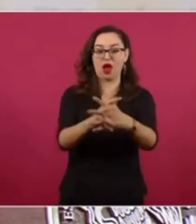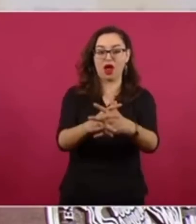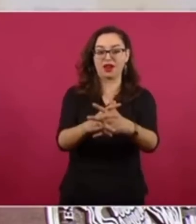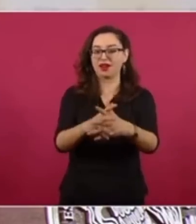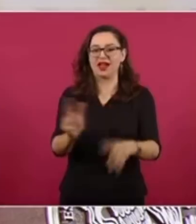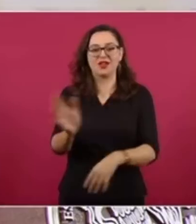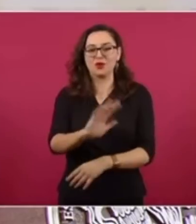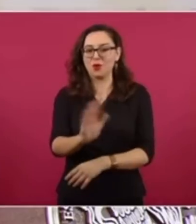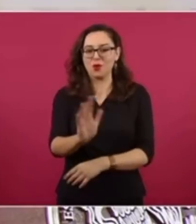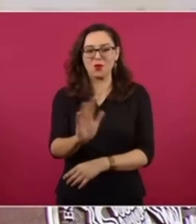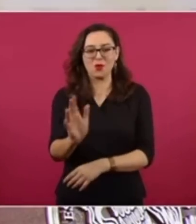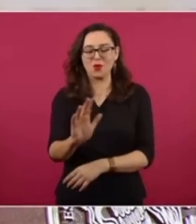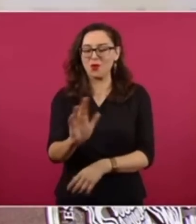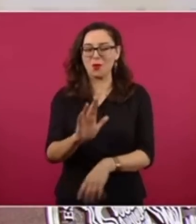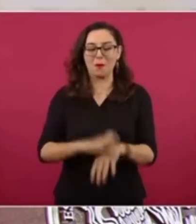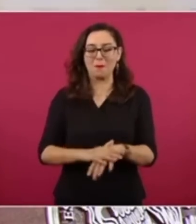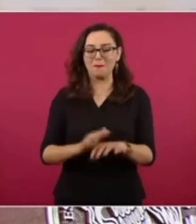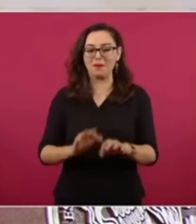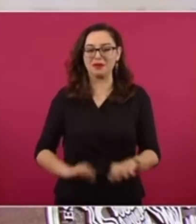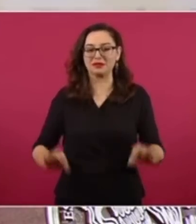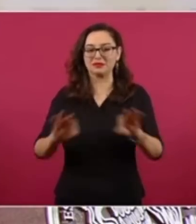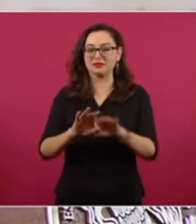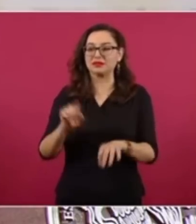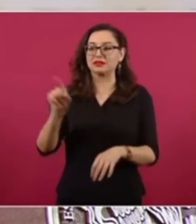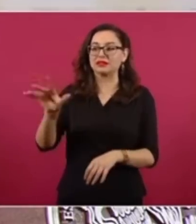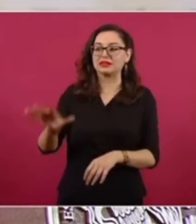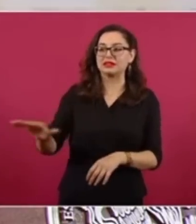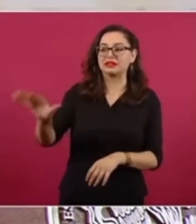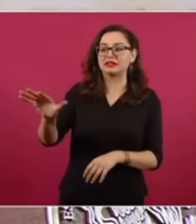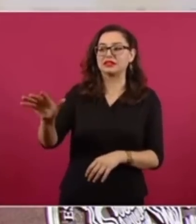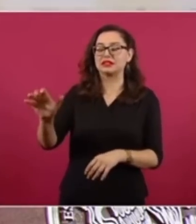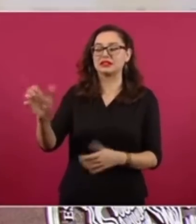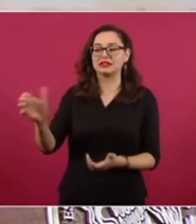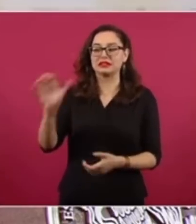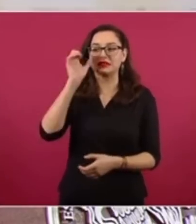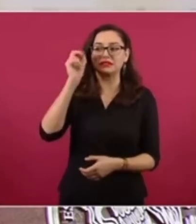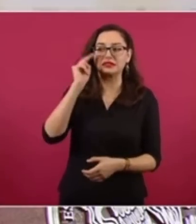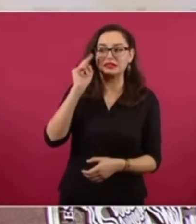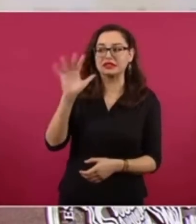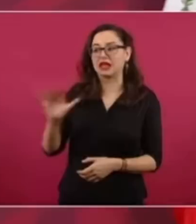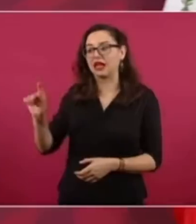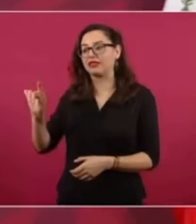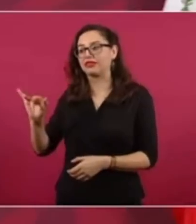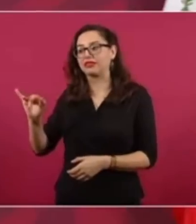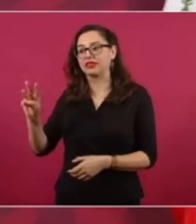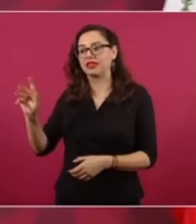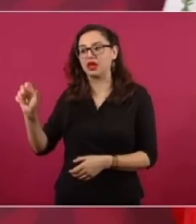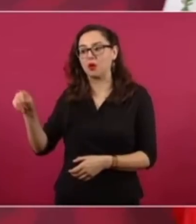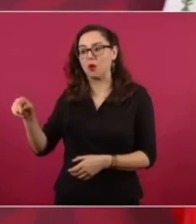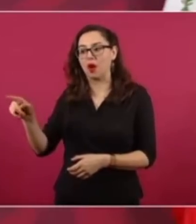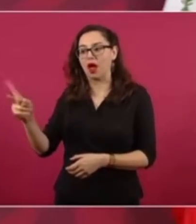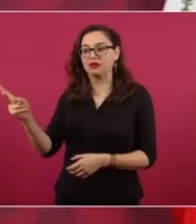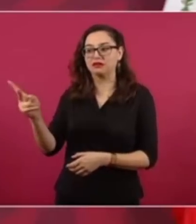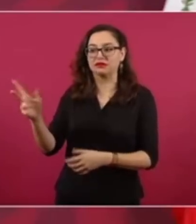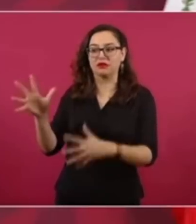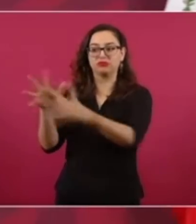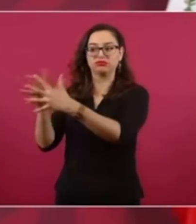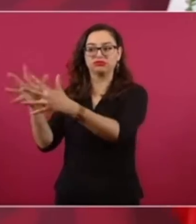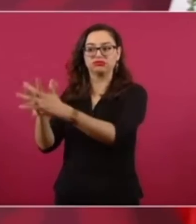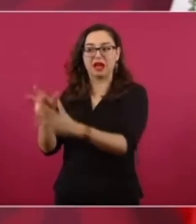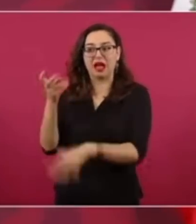Es la región en un mundo intercomunicado. Bueno, lo estamos viendo con